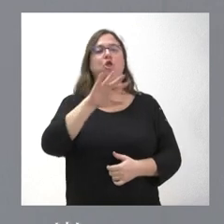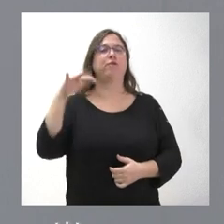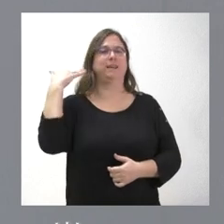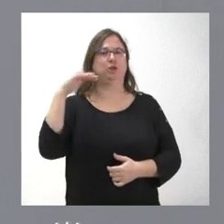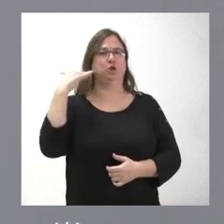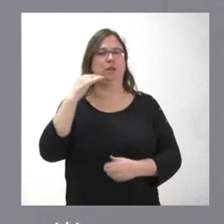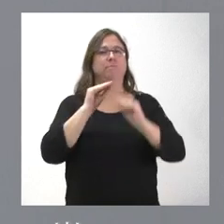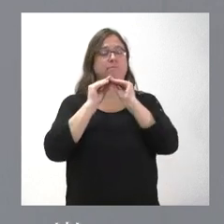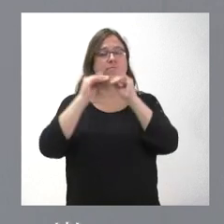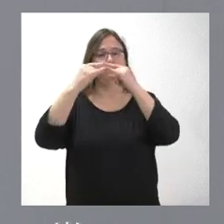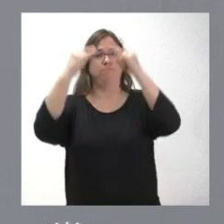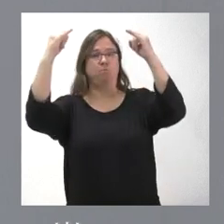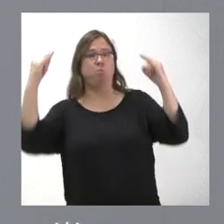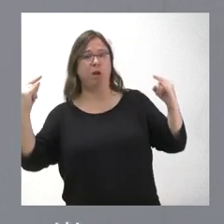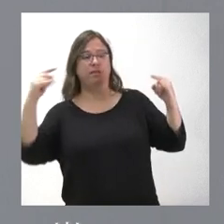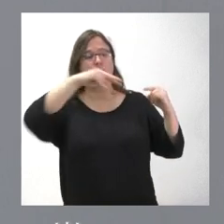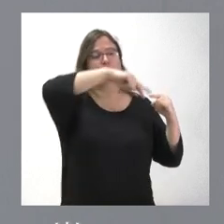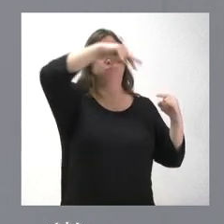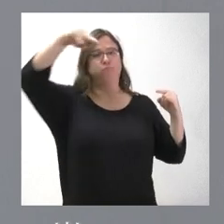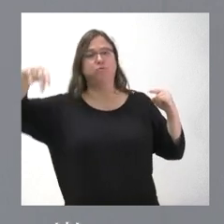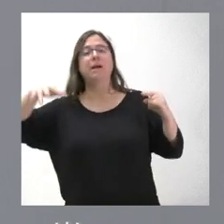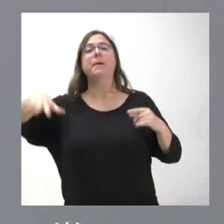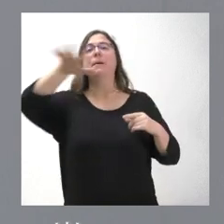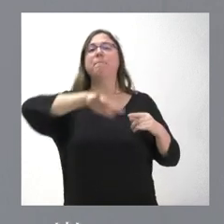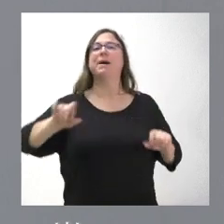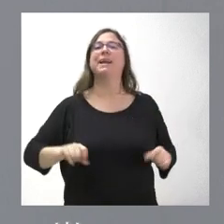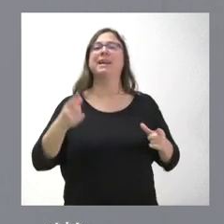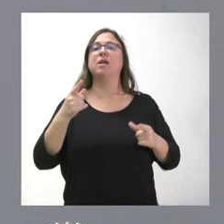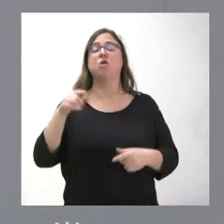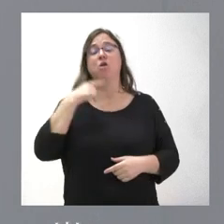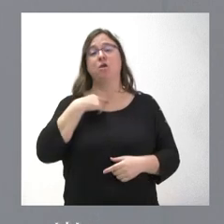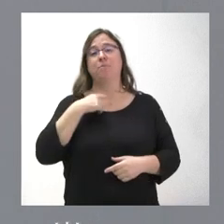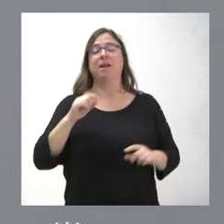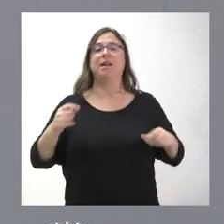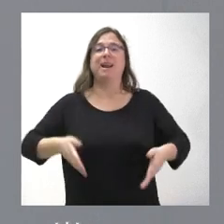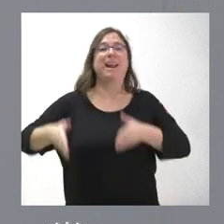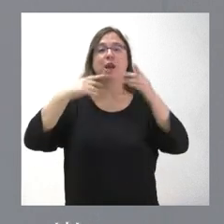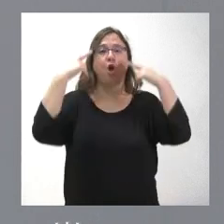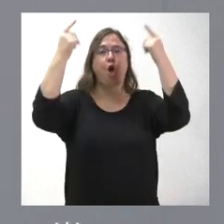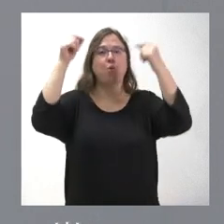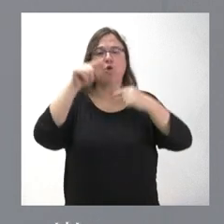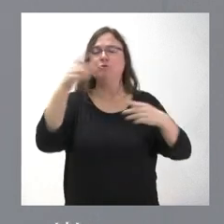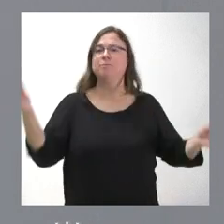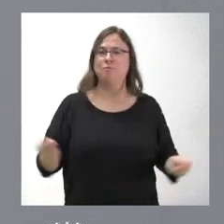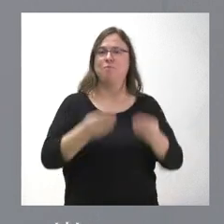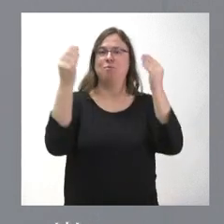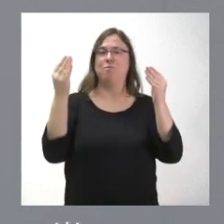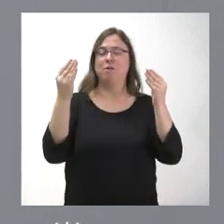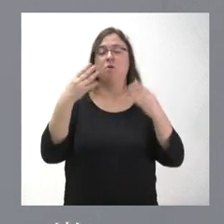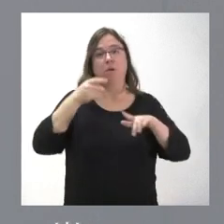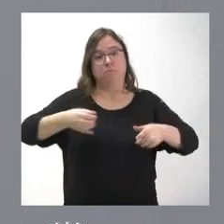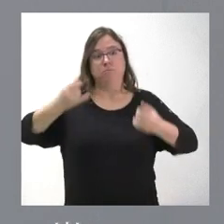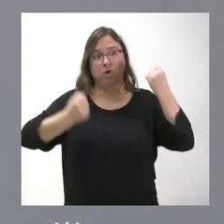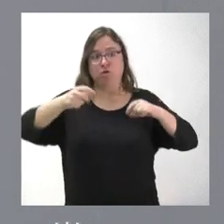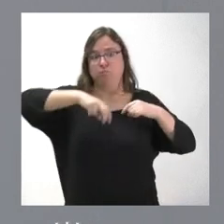Estamos hablando de la conexión para el acceso al parque natural del cañón de Río Lobos, que va a mejorar sustancialmente en términos de seguridad vial